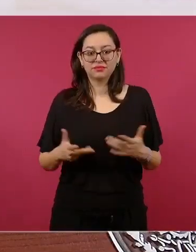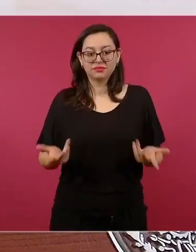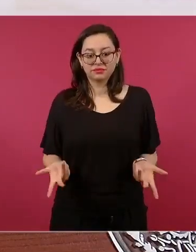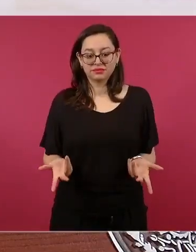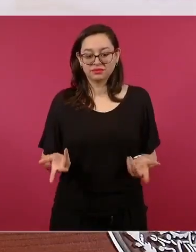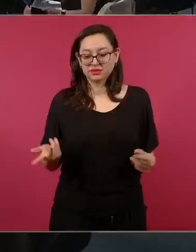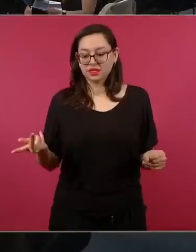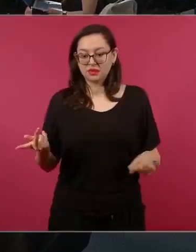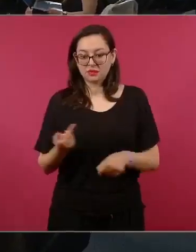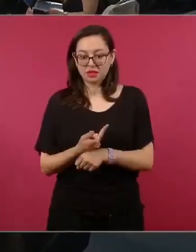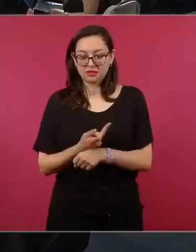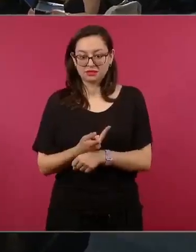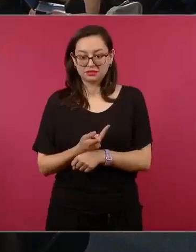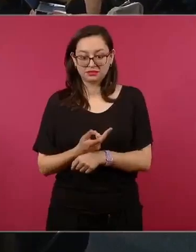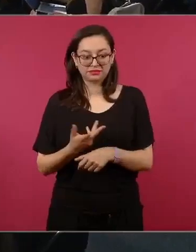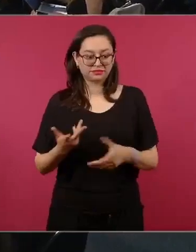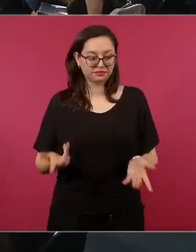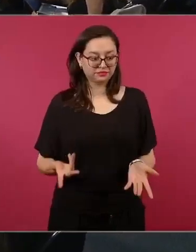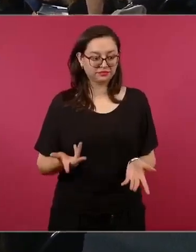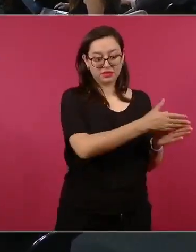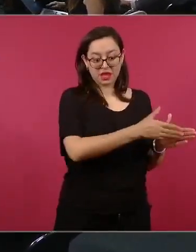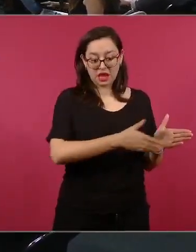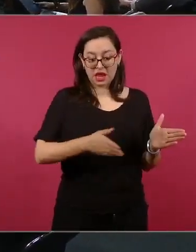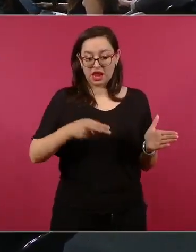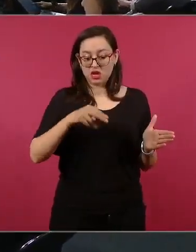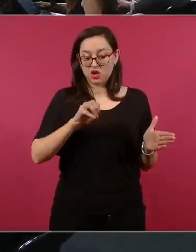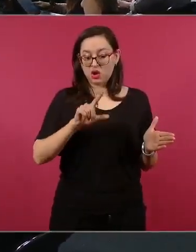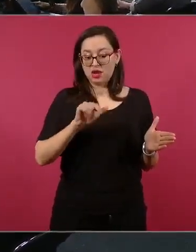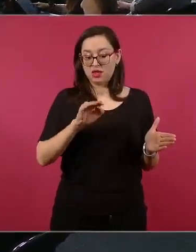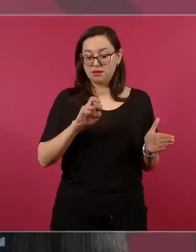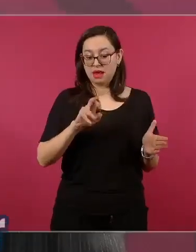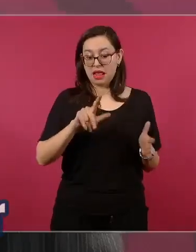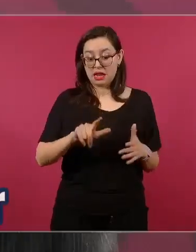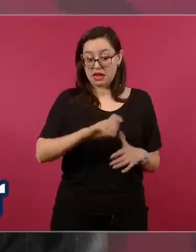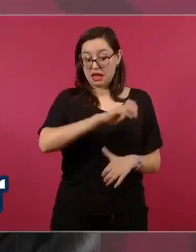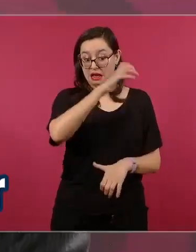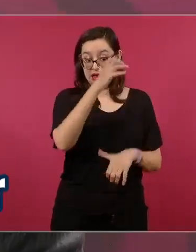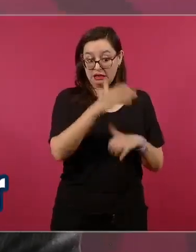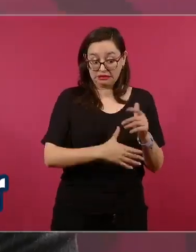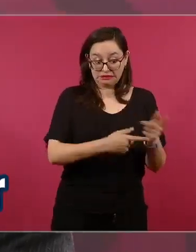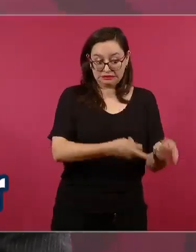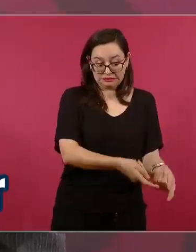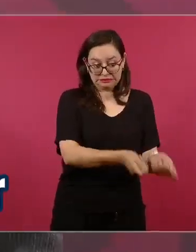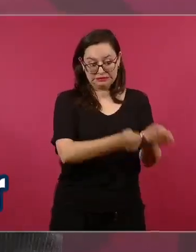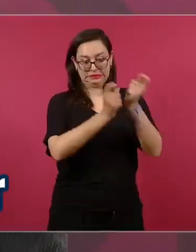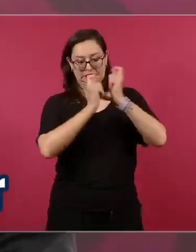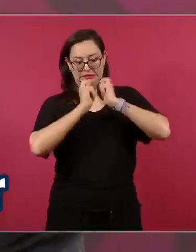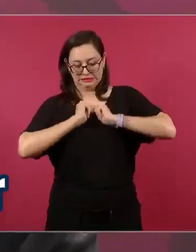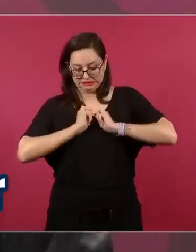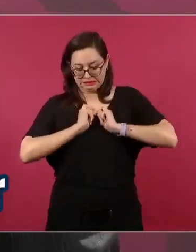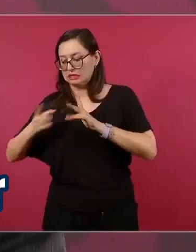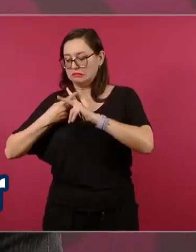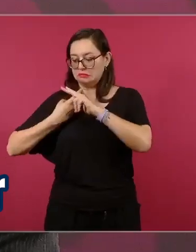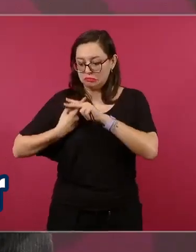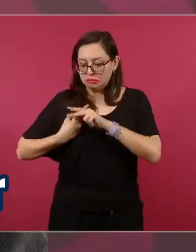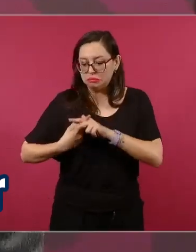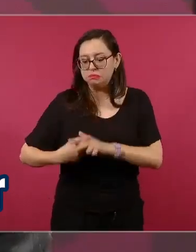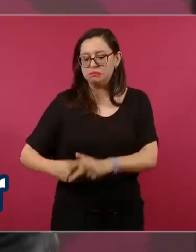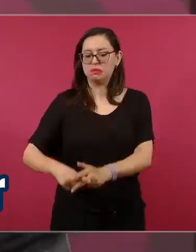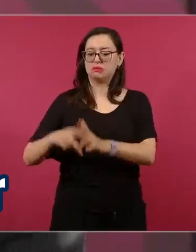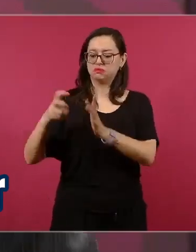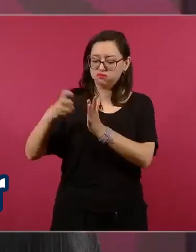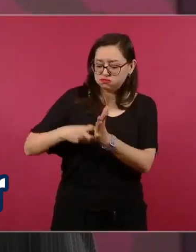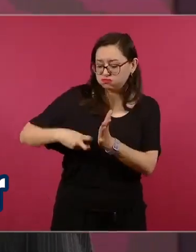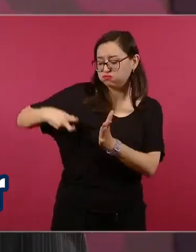tocó el inicio, pero ya se sentaron las bases y fue muy difícil esa